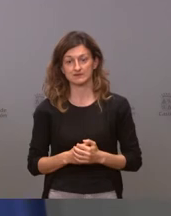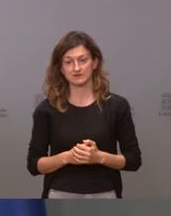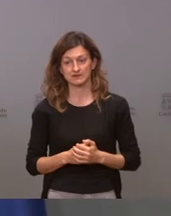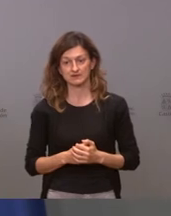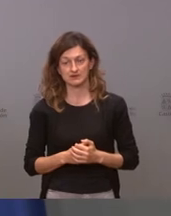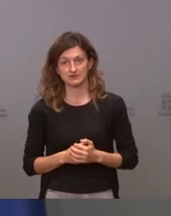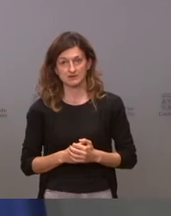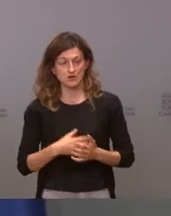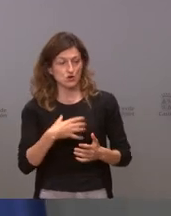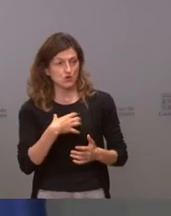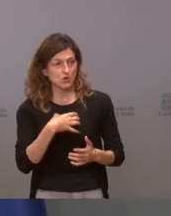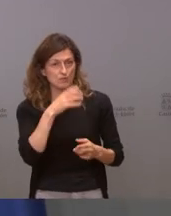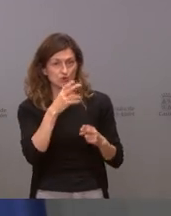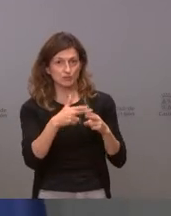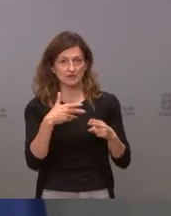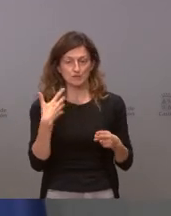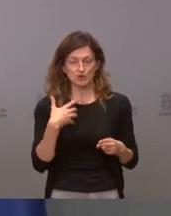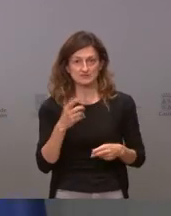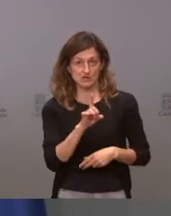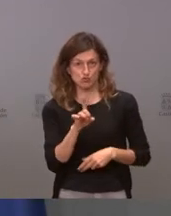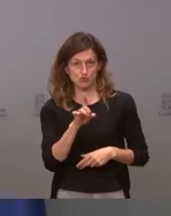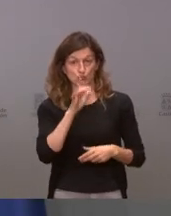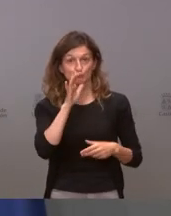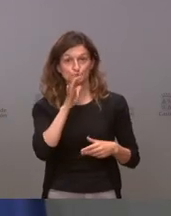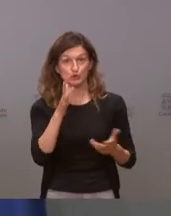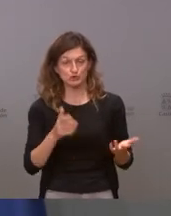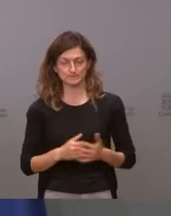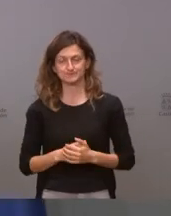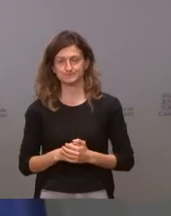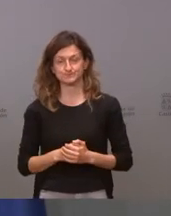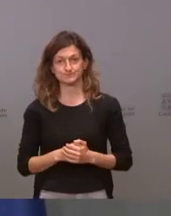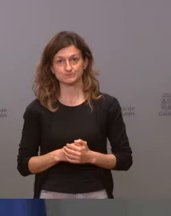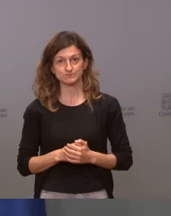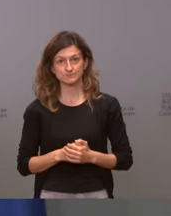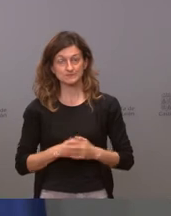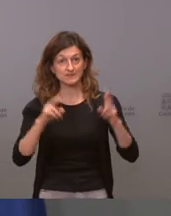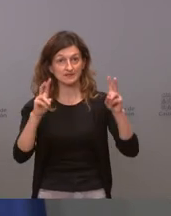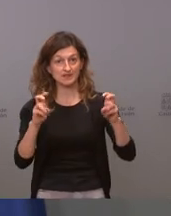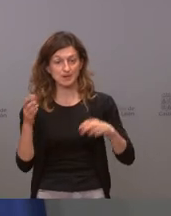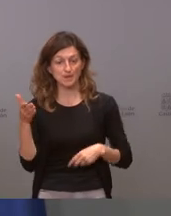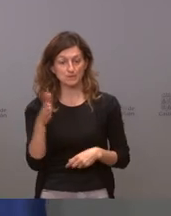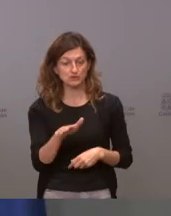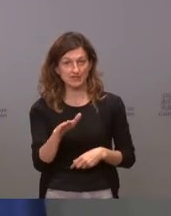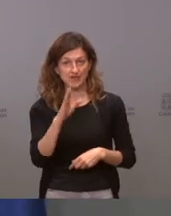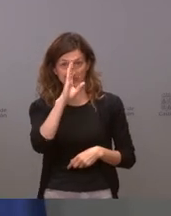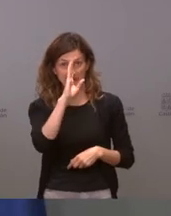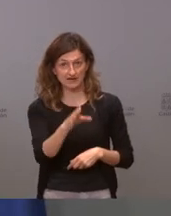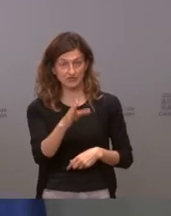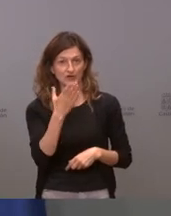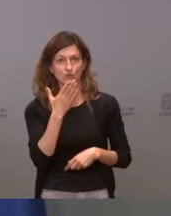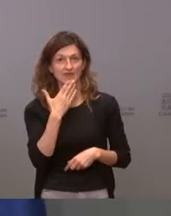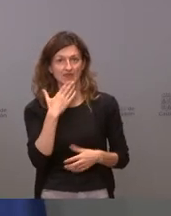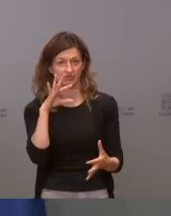porque políticamente a nosotros nos moleste o nos moleste sino porque es que resulta que la mortalidad está directamente relacionada con la edad